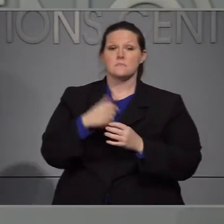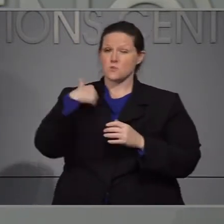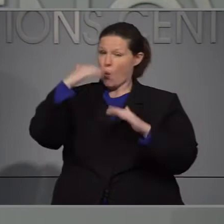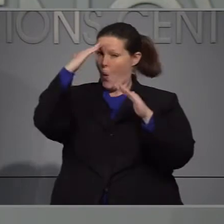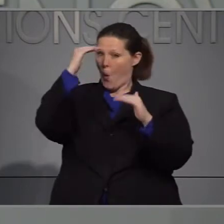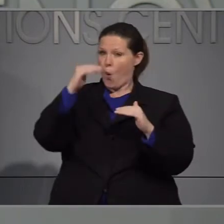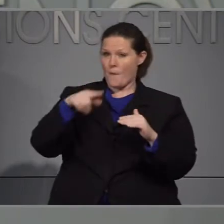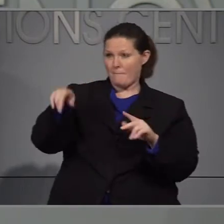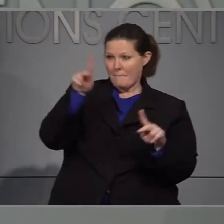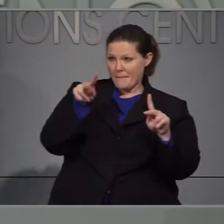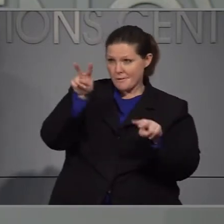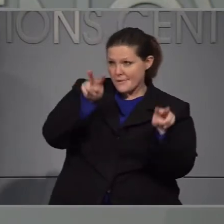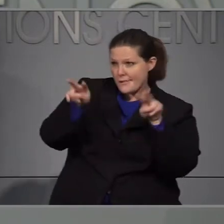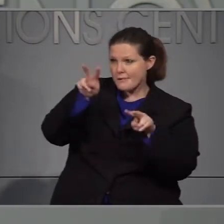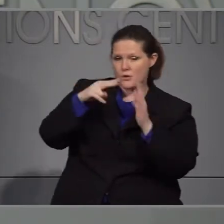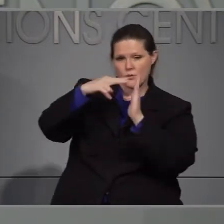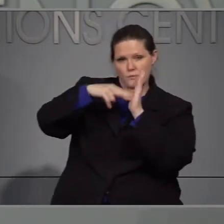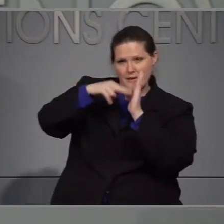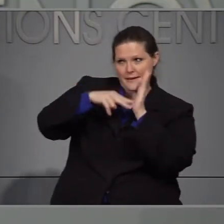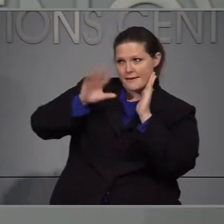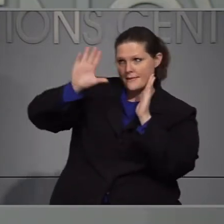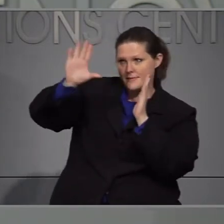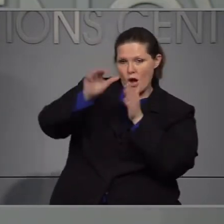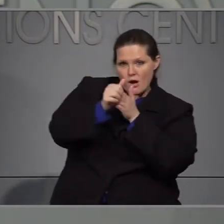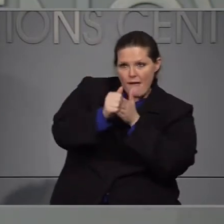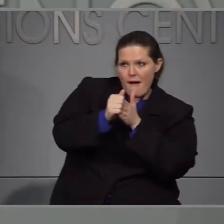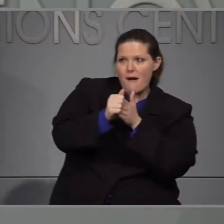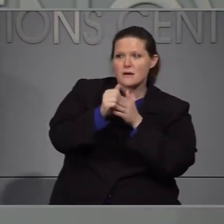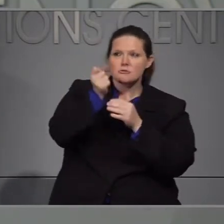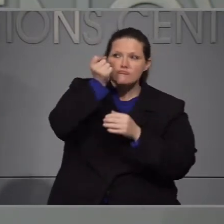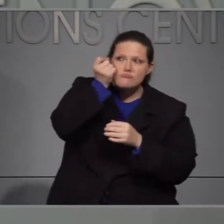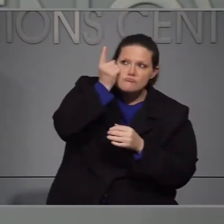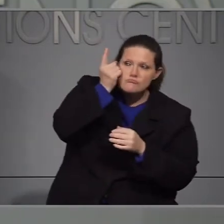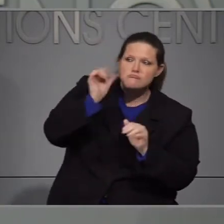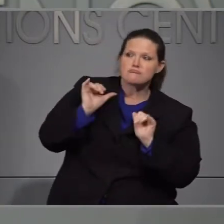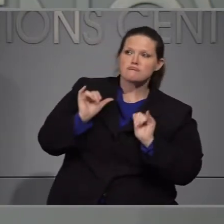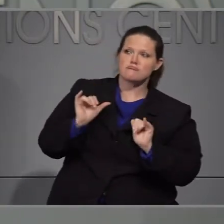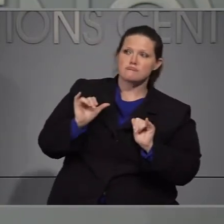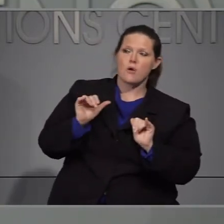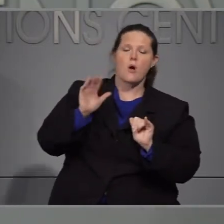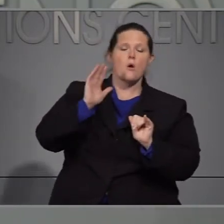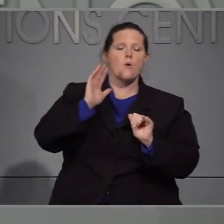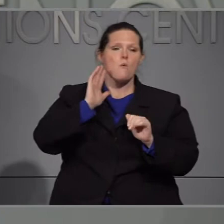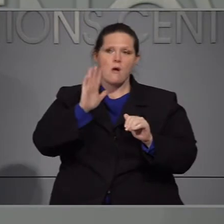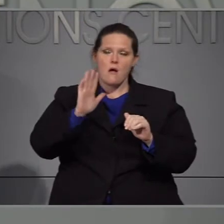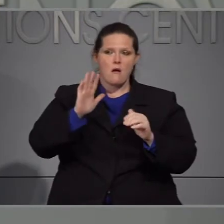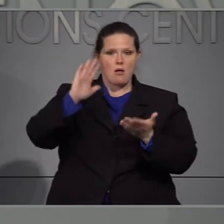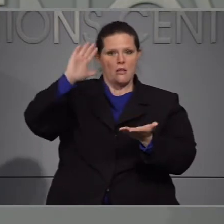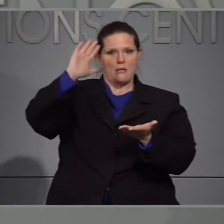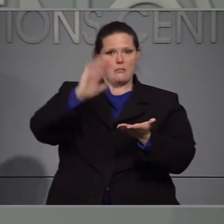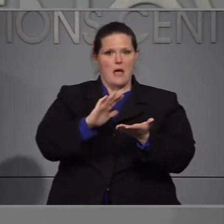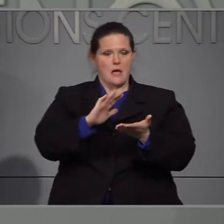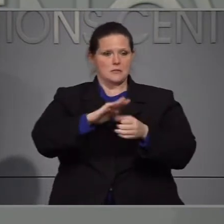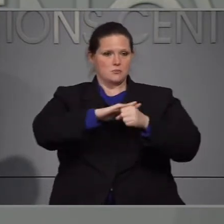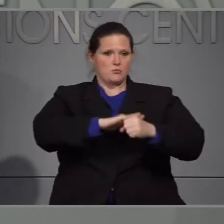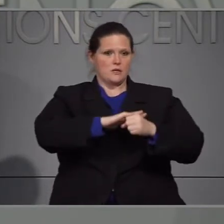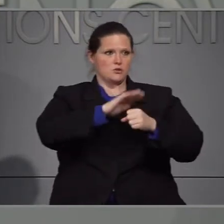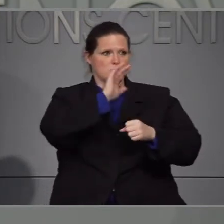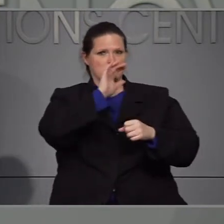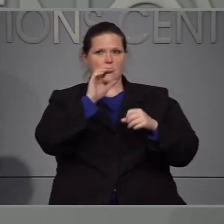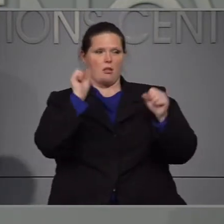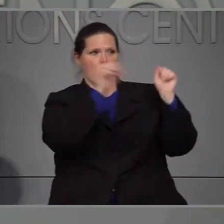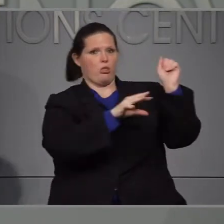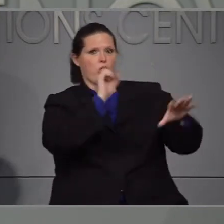conciencia y comprensión de estas guías de la cdc estos cambios ayudarán a aliviar parte de la presión en la